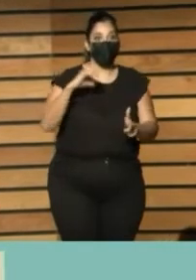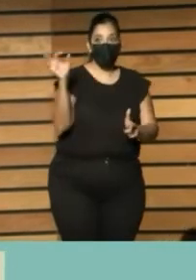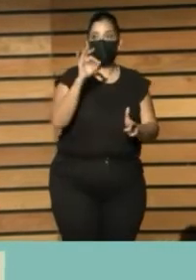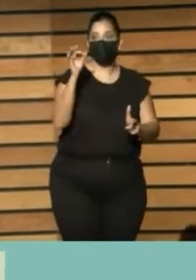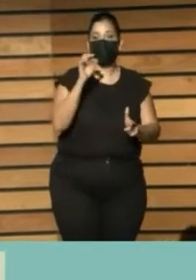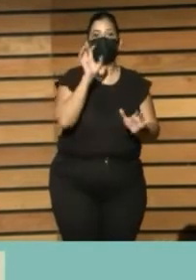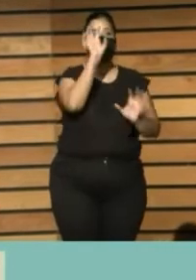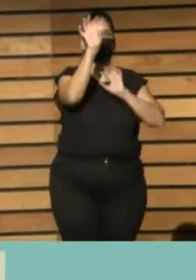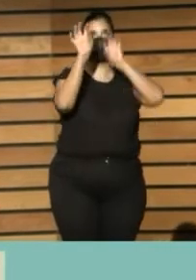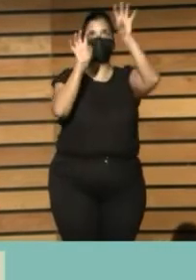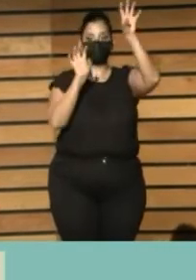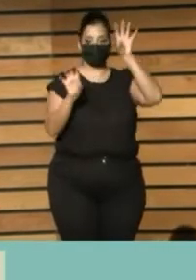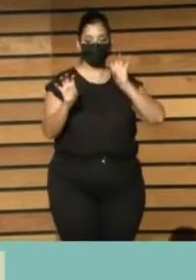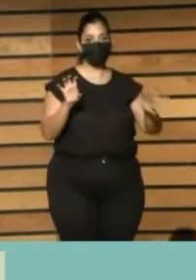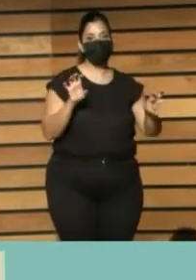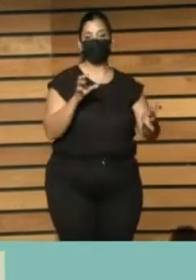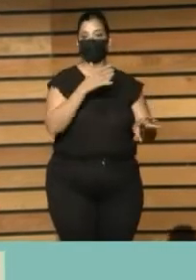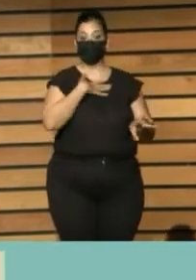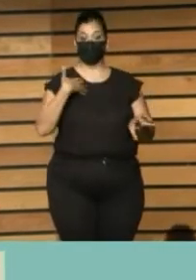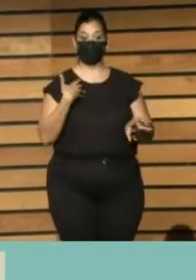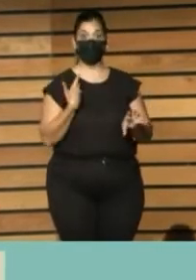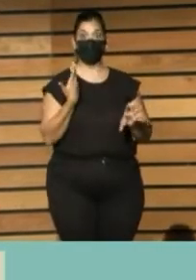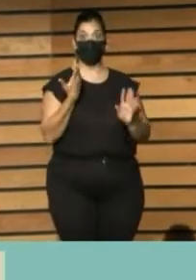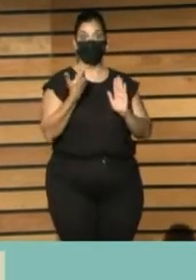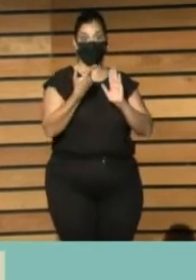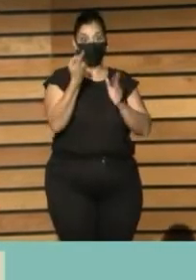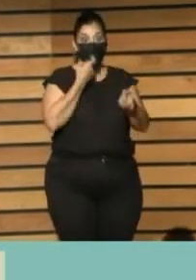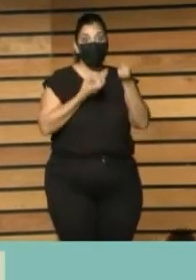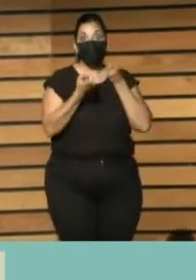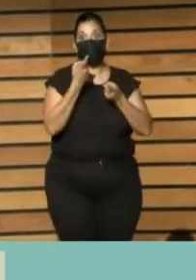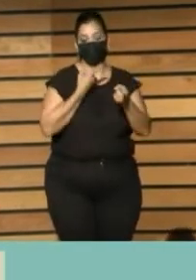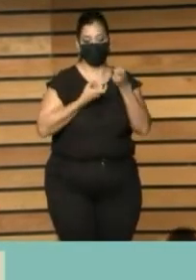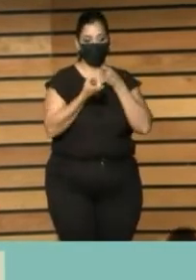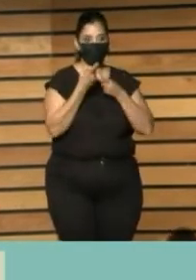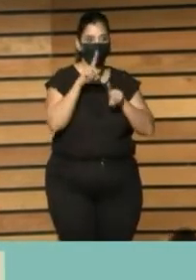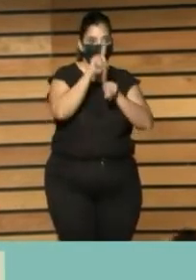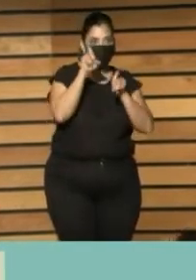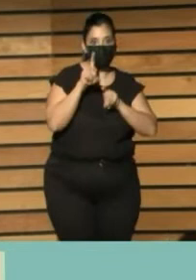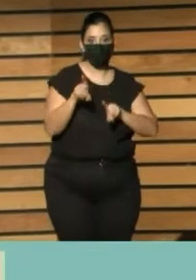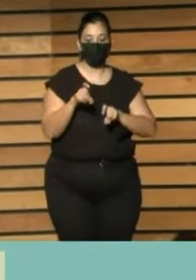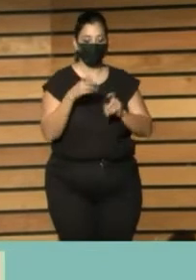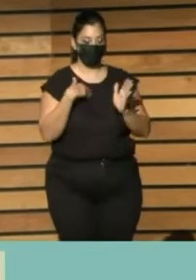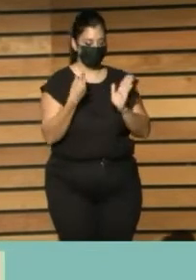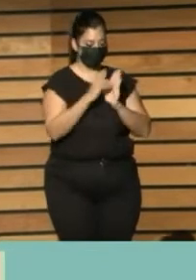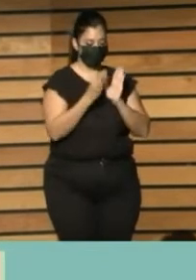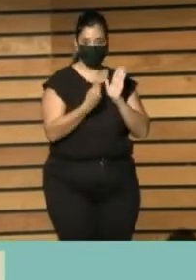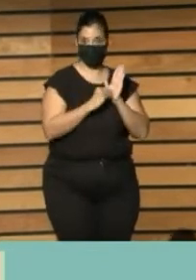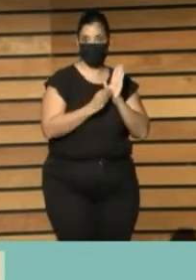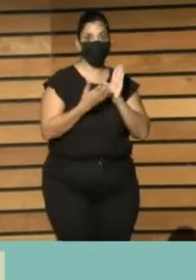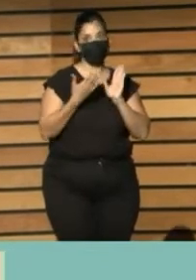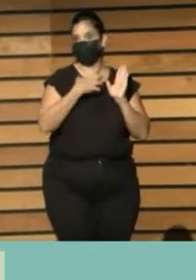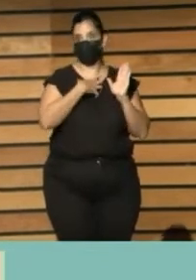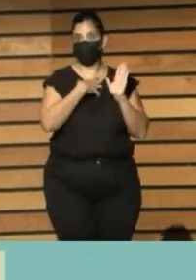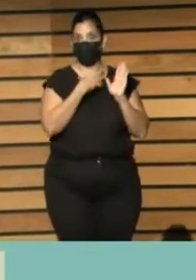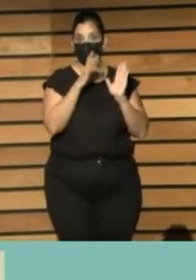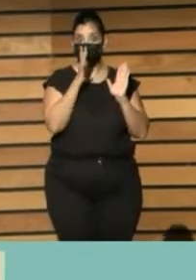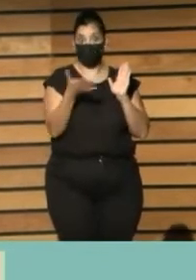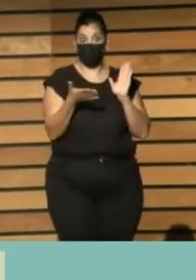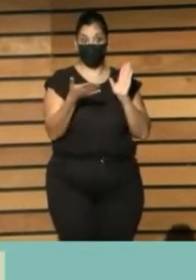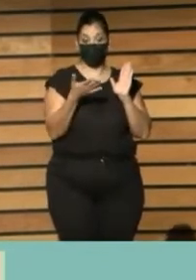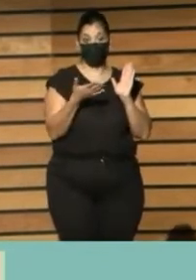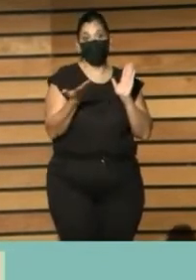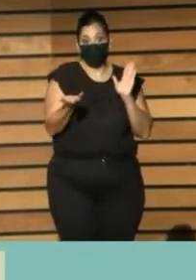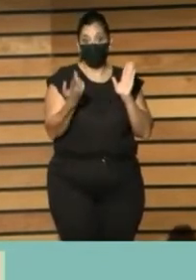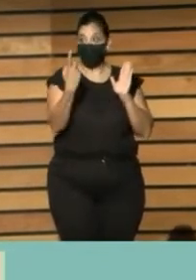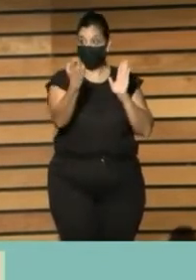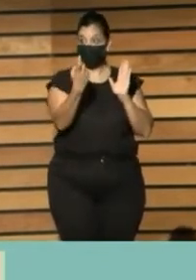demostrar qué estamos haciendo para conseguir la Agenda 2030, no poder ofrecer datos es suspender.